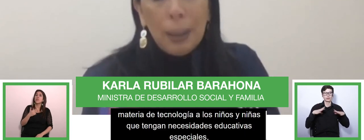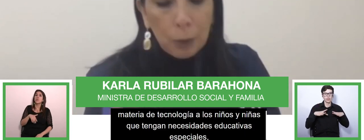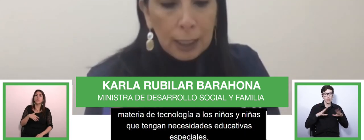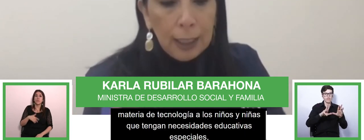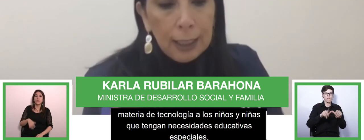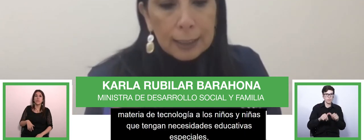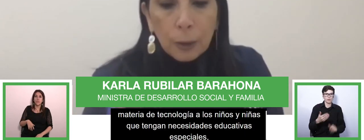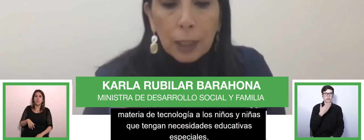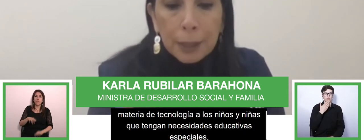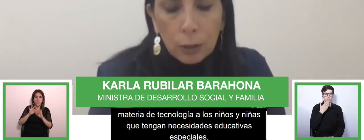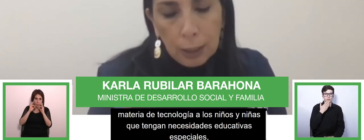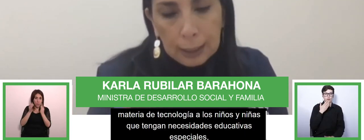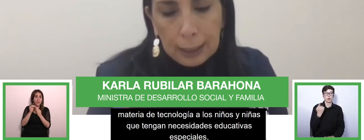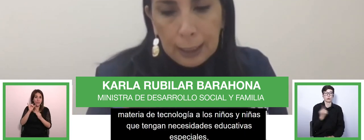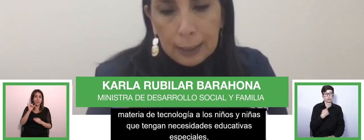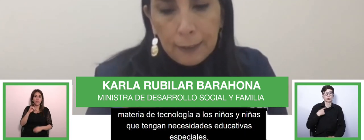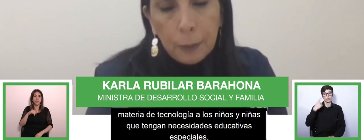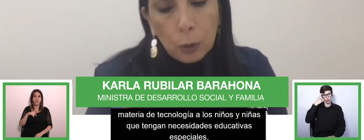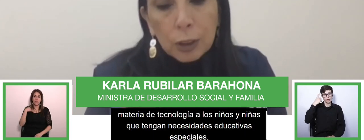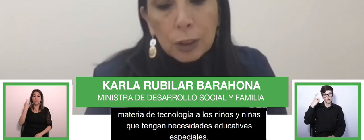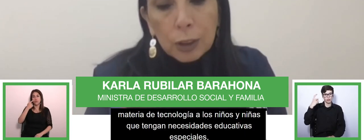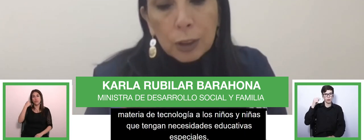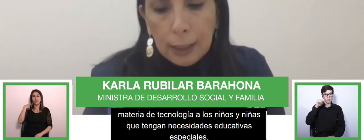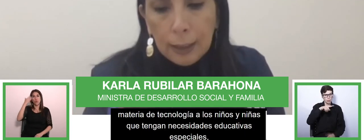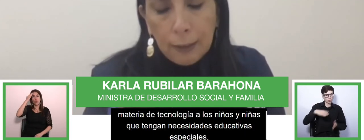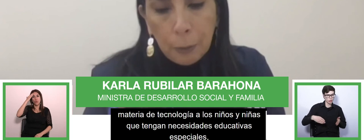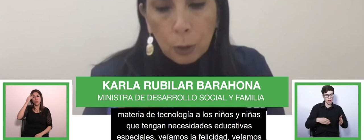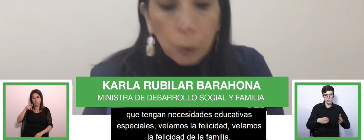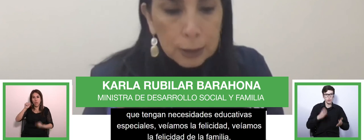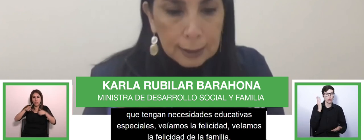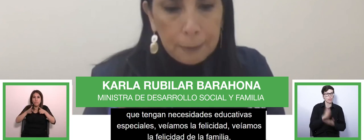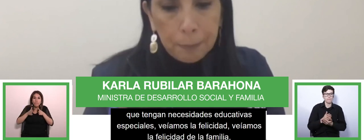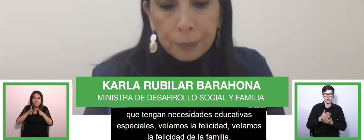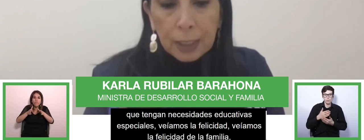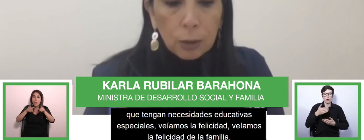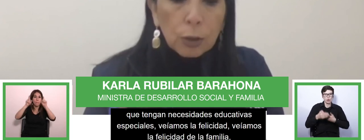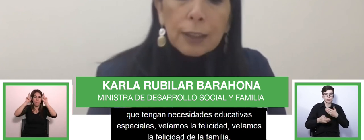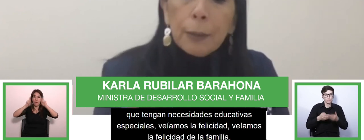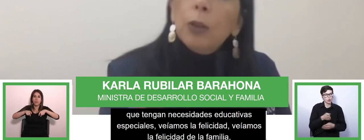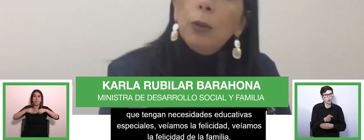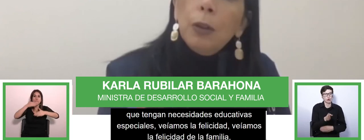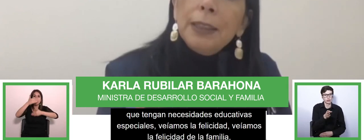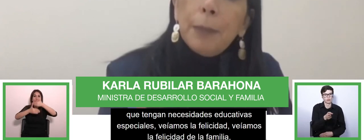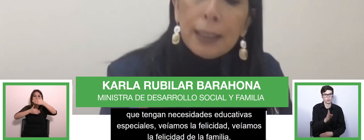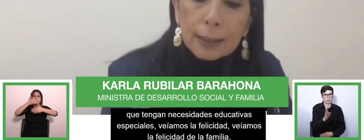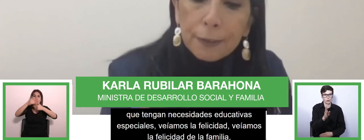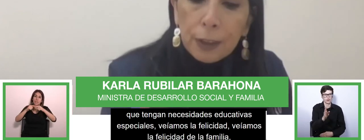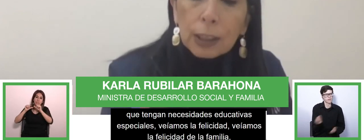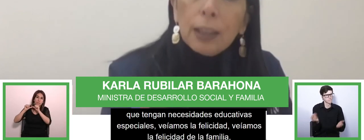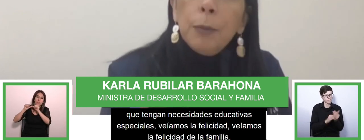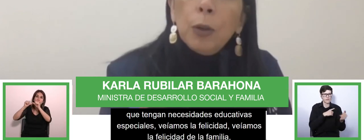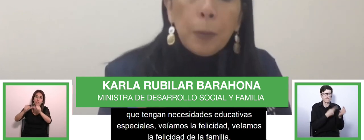nosotros creemos que ese es un camino que debemos continuar y debemos robustecer nosotros sabemos que uno de los principales